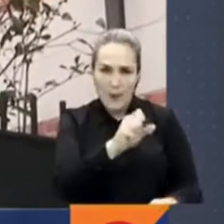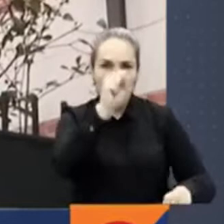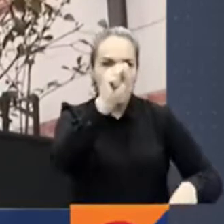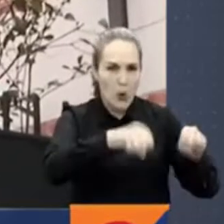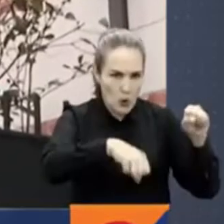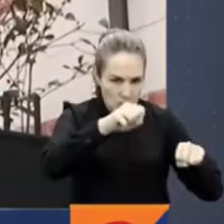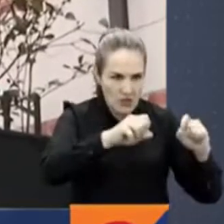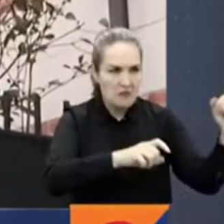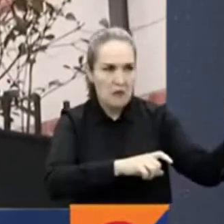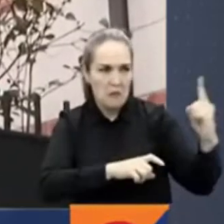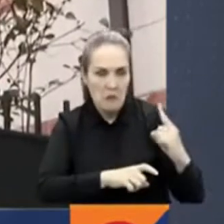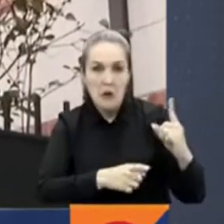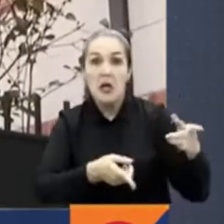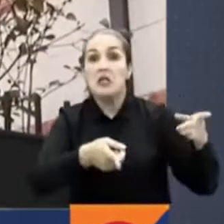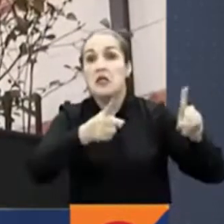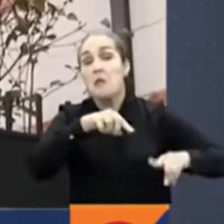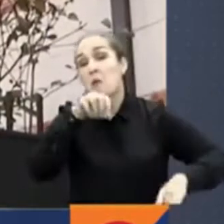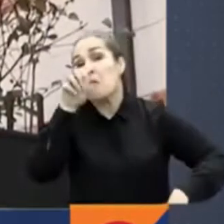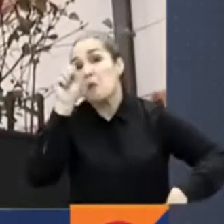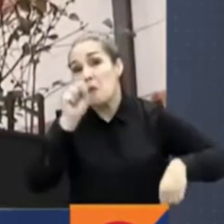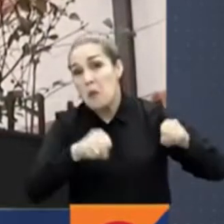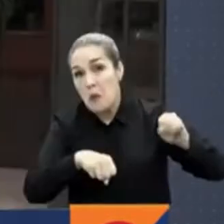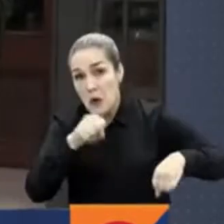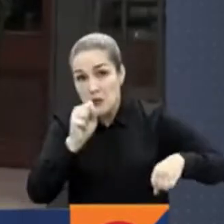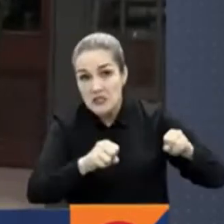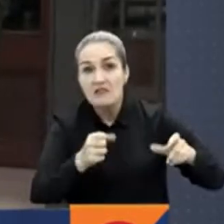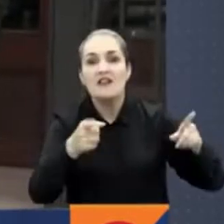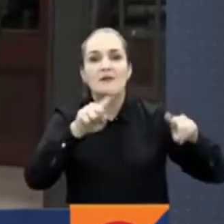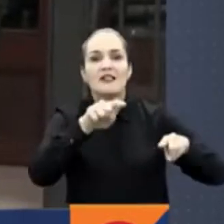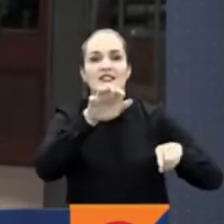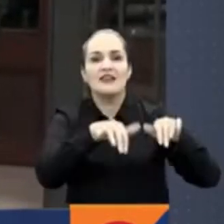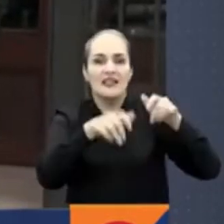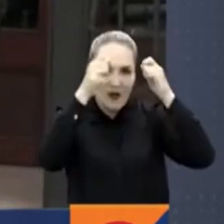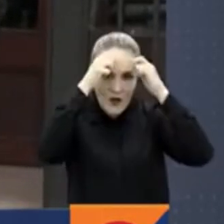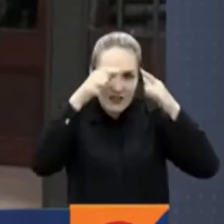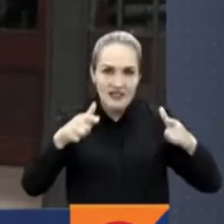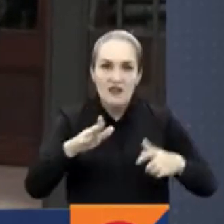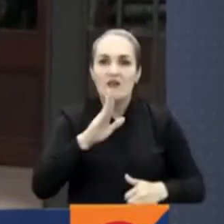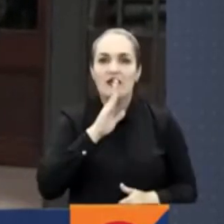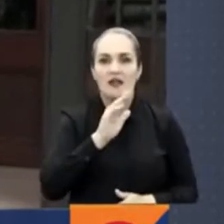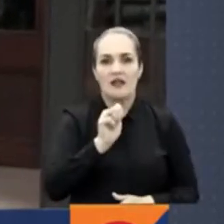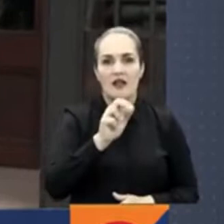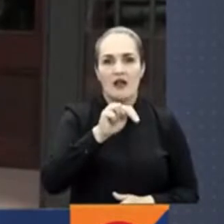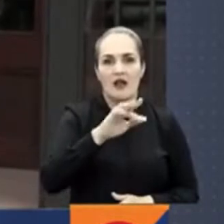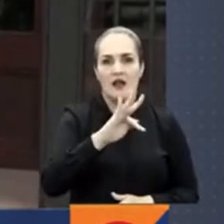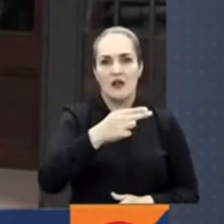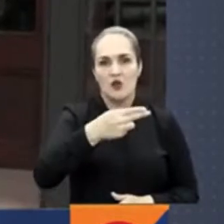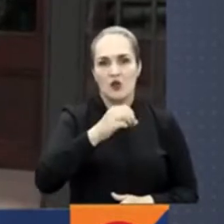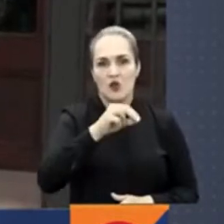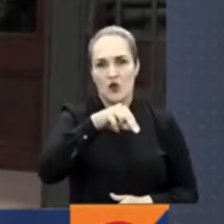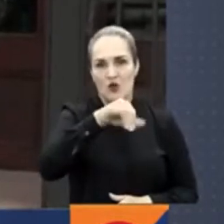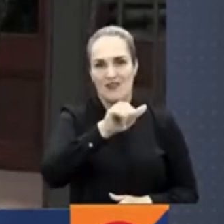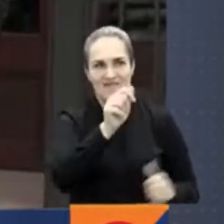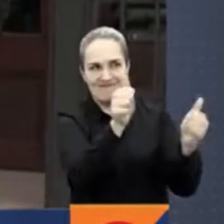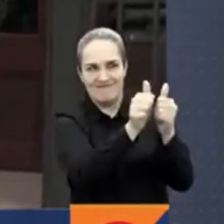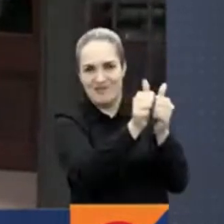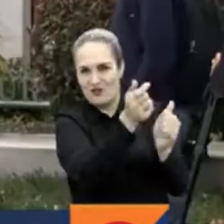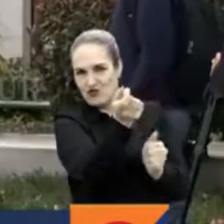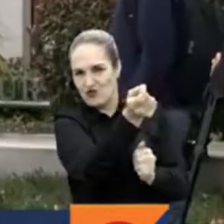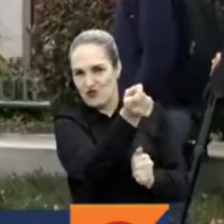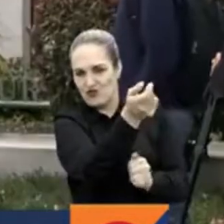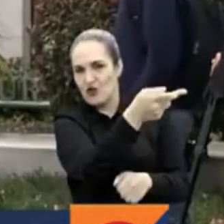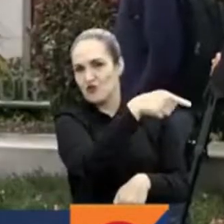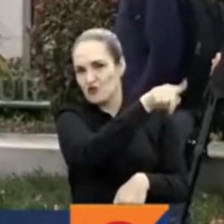podría estar aquí en Colombia en esa posesión el secretario de Estado, Anthony Blinken, que es uno de los hombres cercanos a Joe Biden. Nosotros